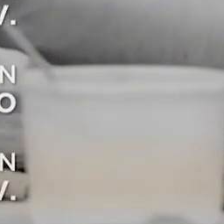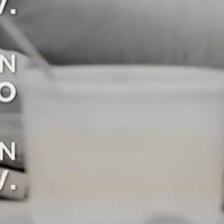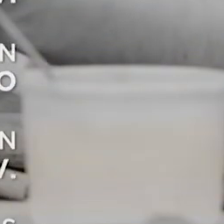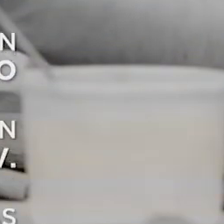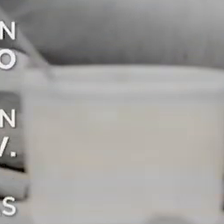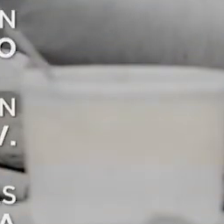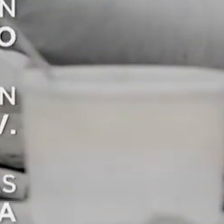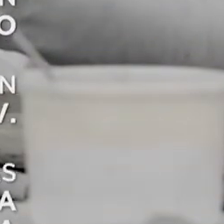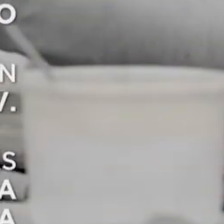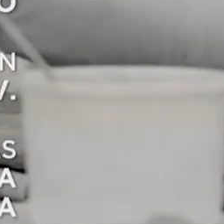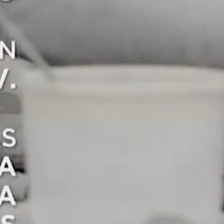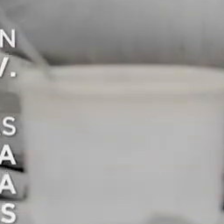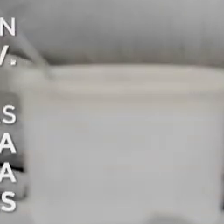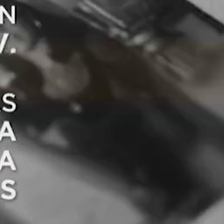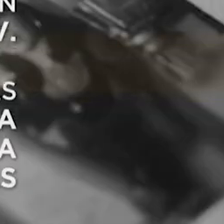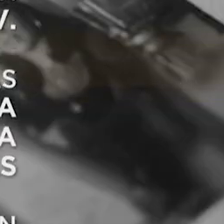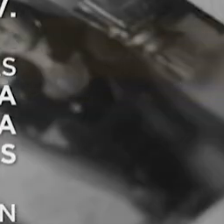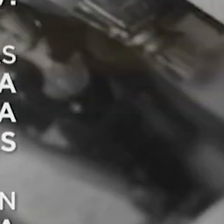de la semana